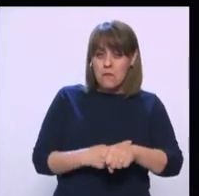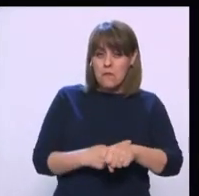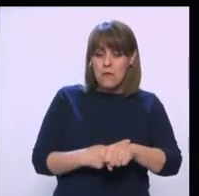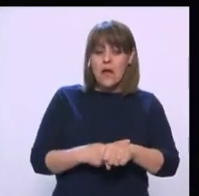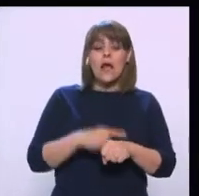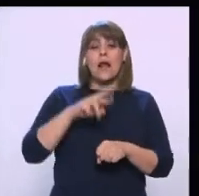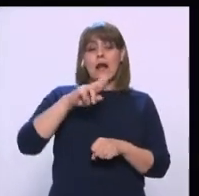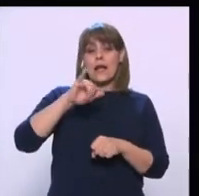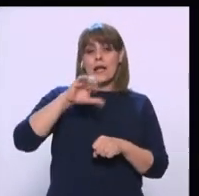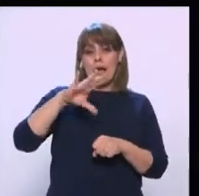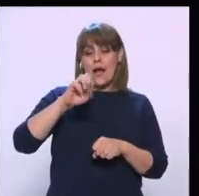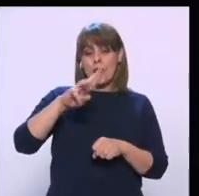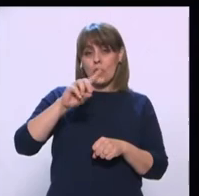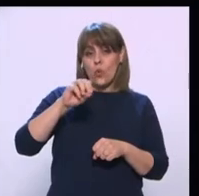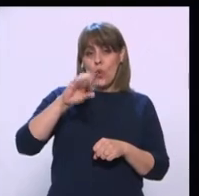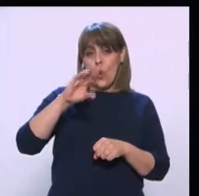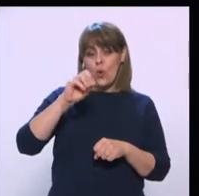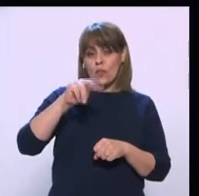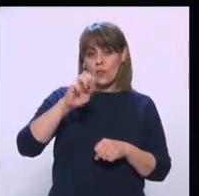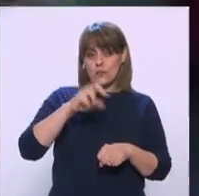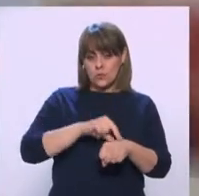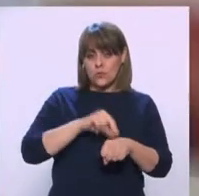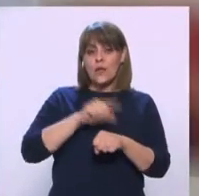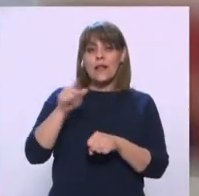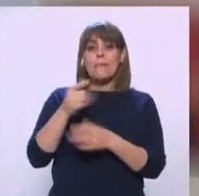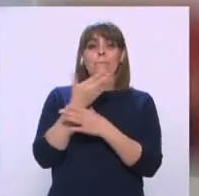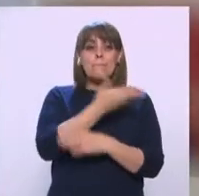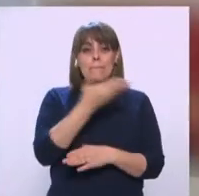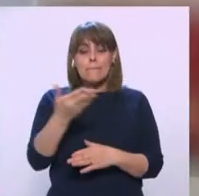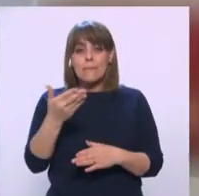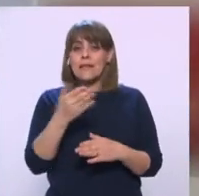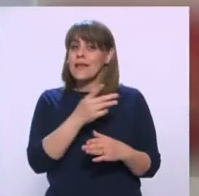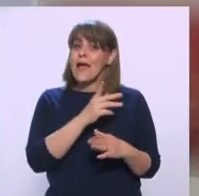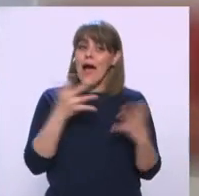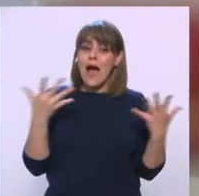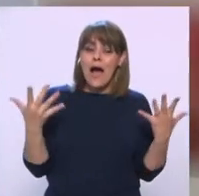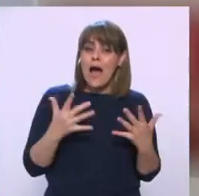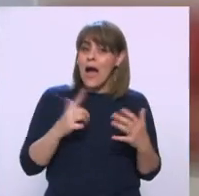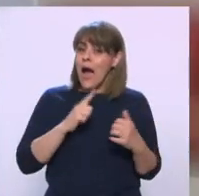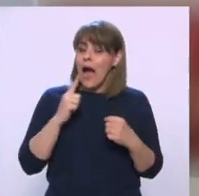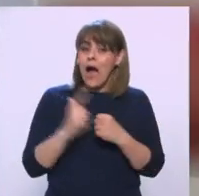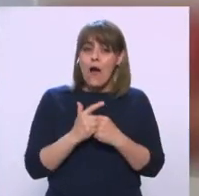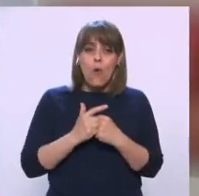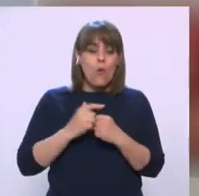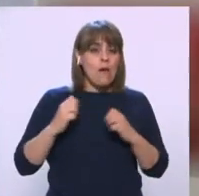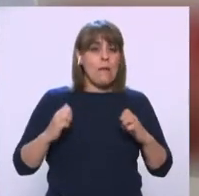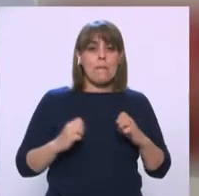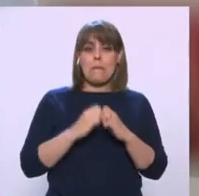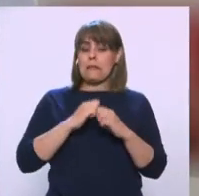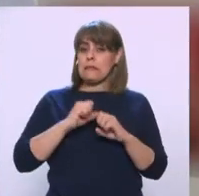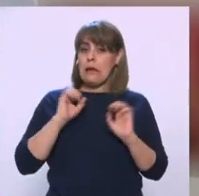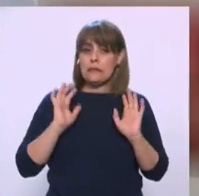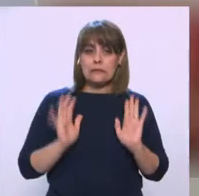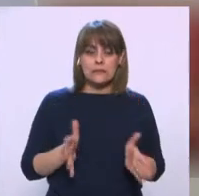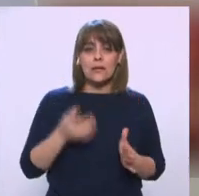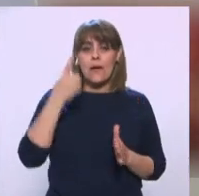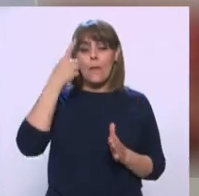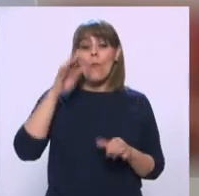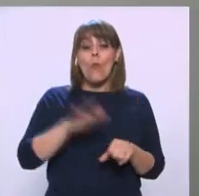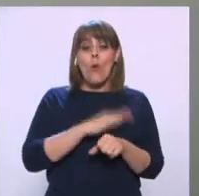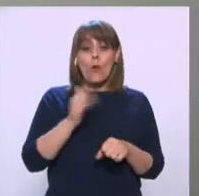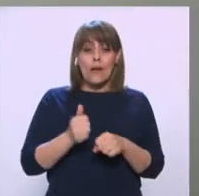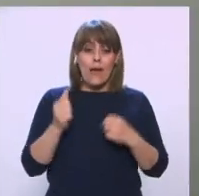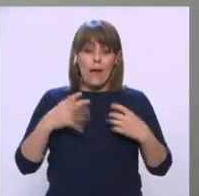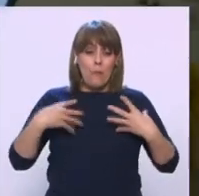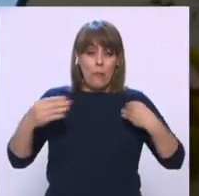la Salud Alertó a las entidades A tomar acciones inmediatas Para evitar Que el número de pacientes Por COVID-19 Siga en ascenso